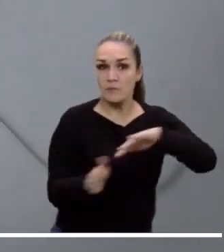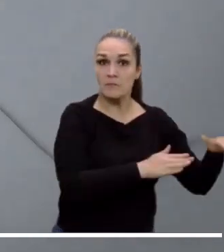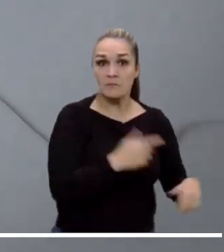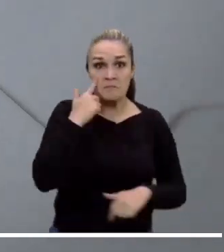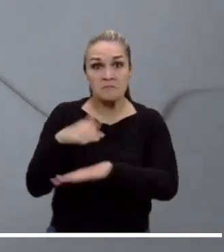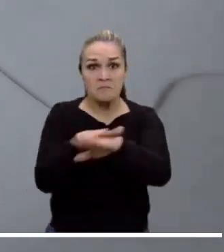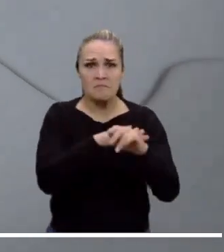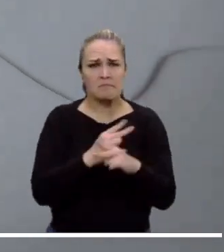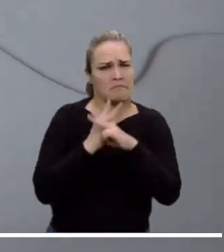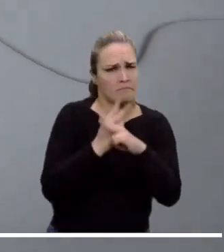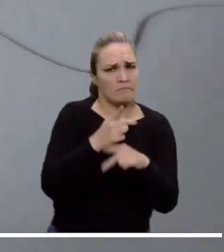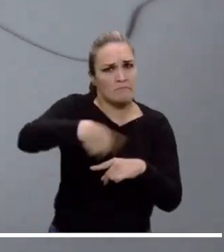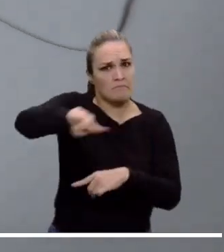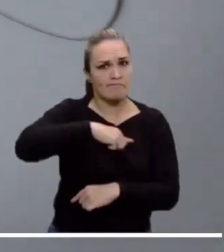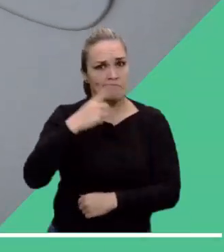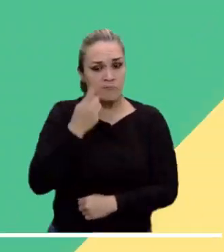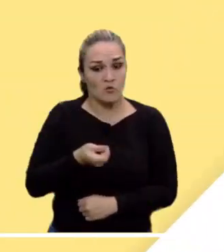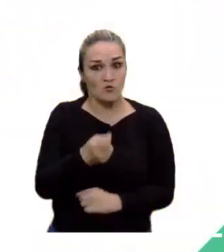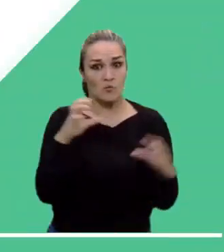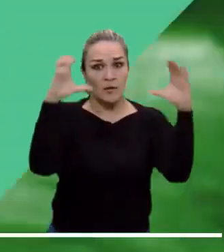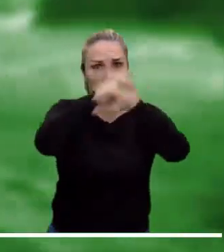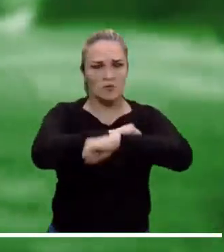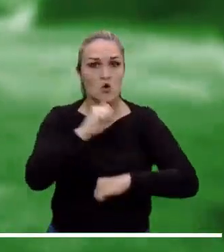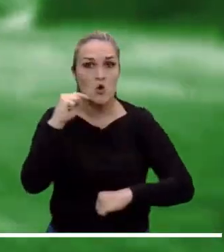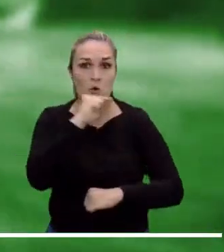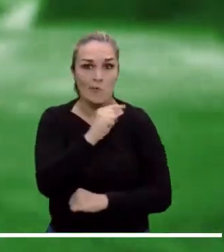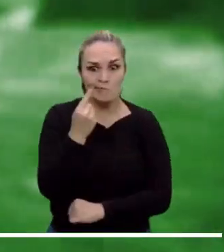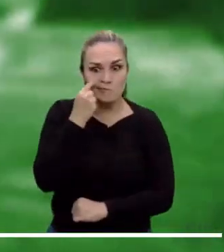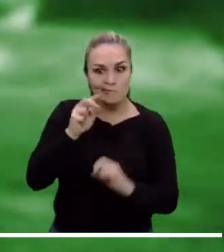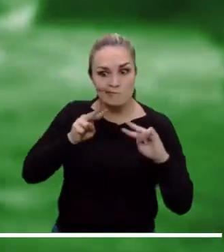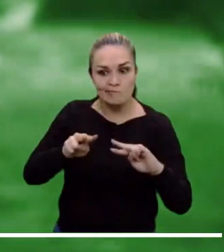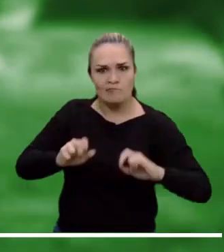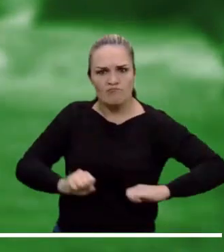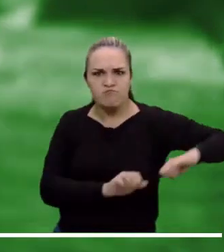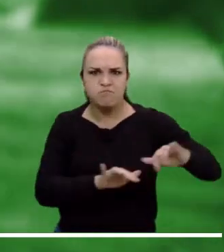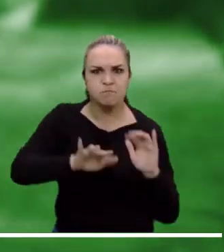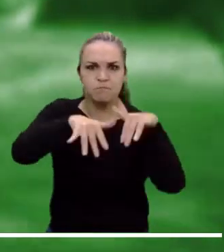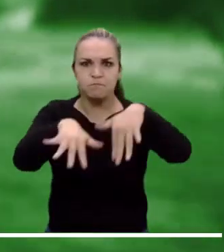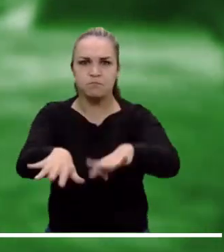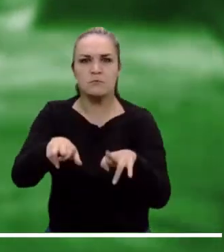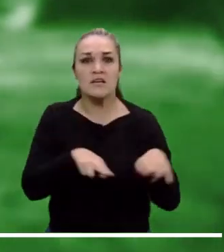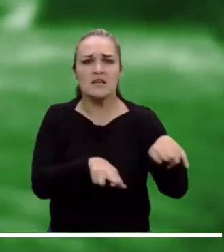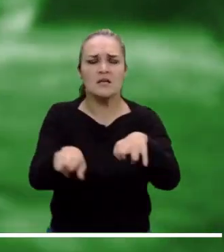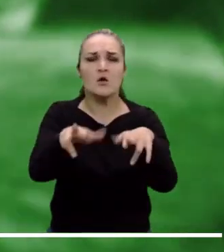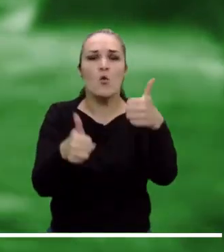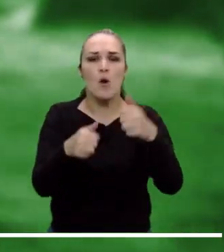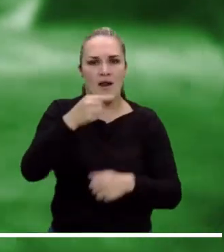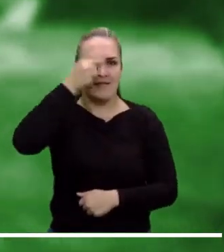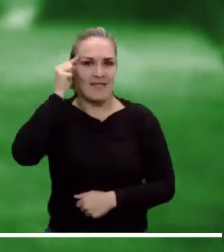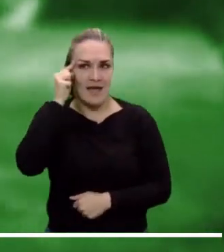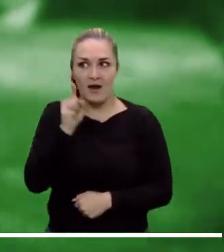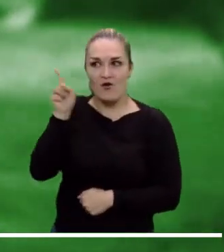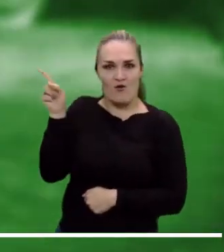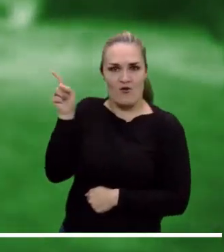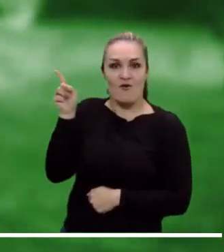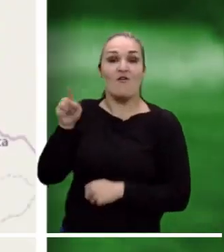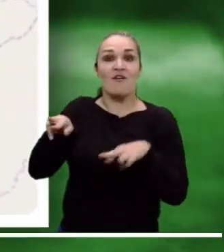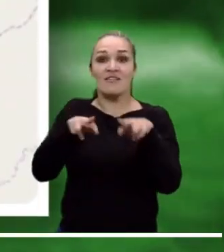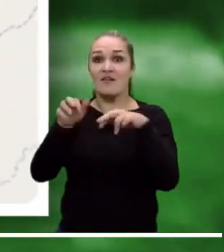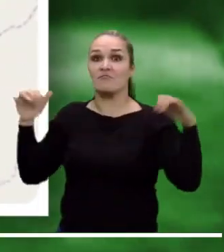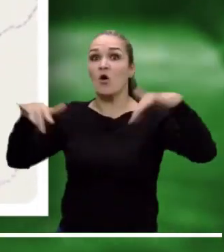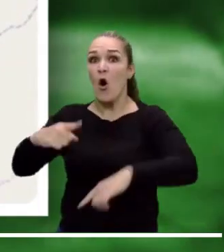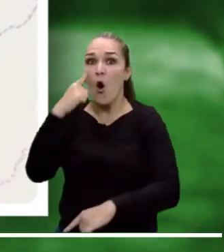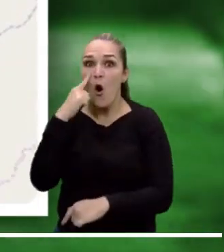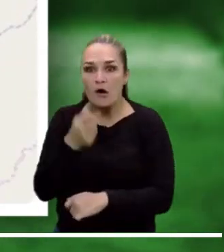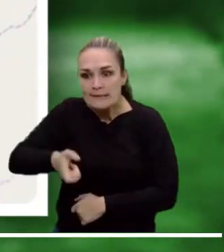suroeste del área. En esta sección los invitamos a conocer las alertas más relevantes de la noche. Alerta roja por